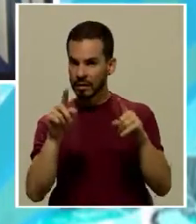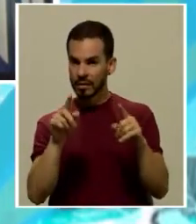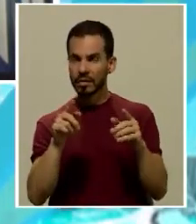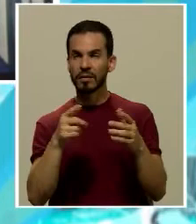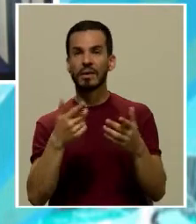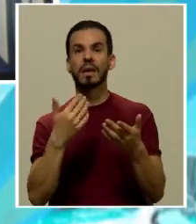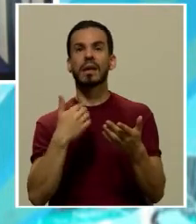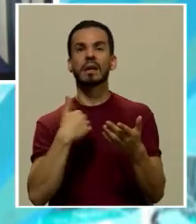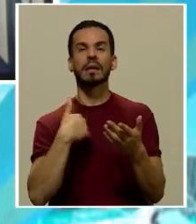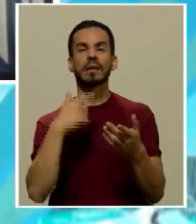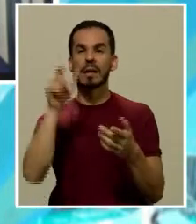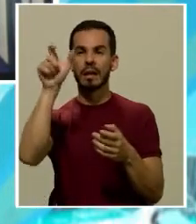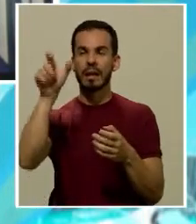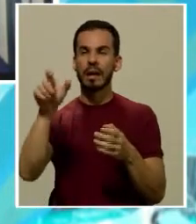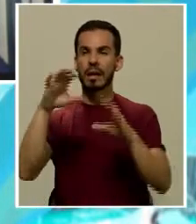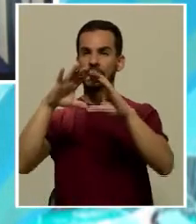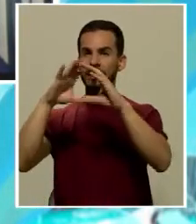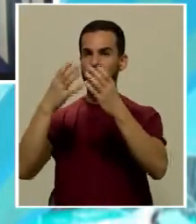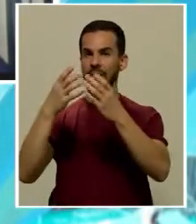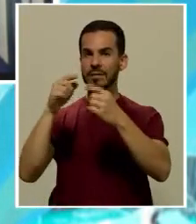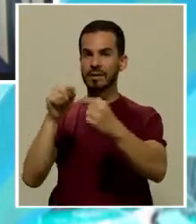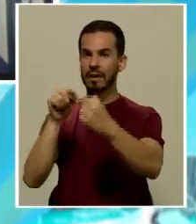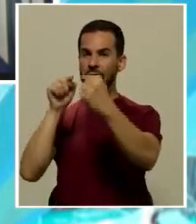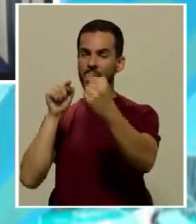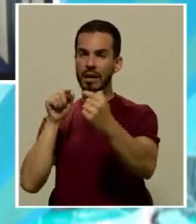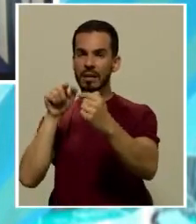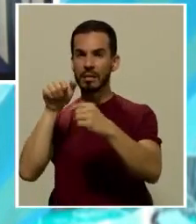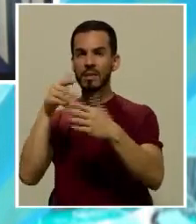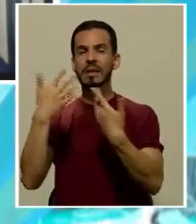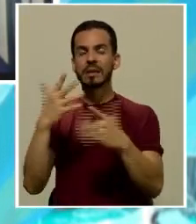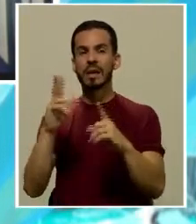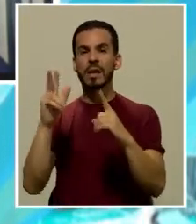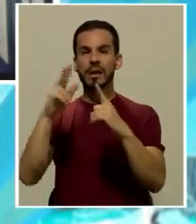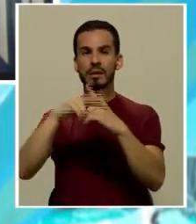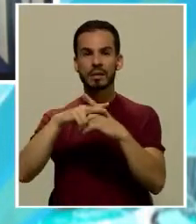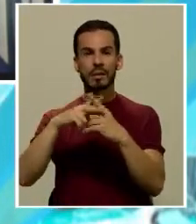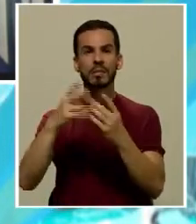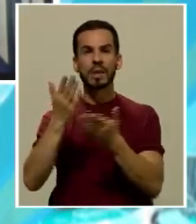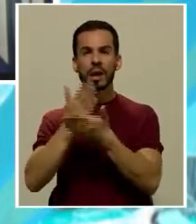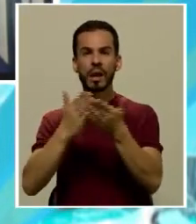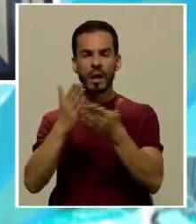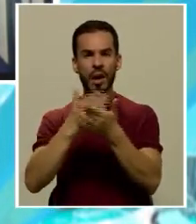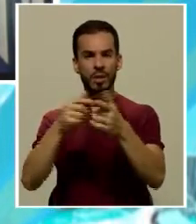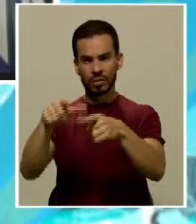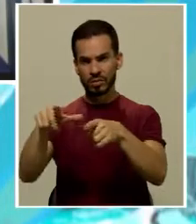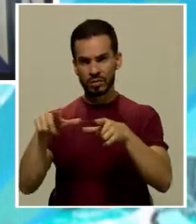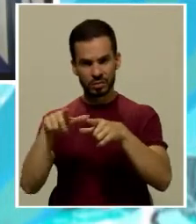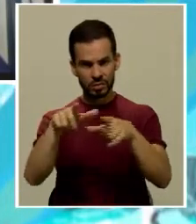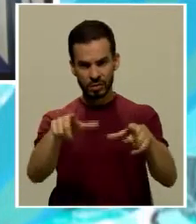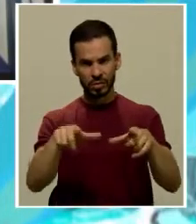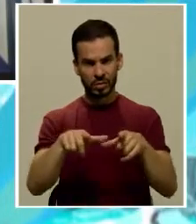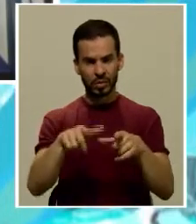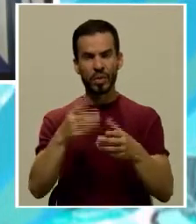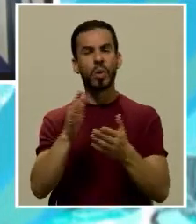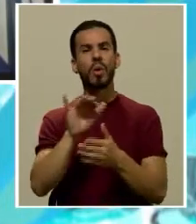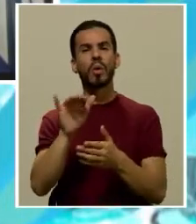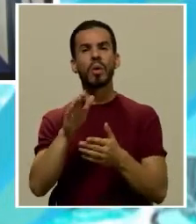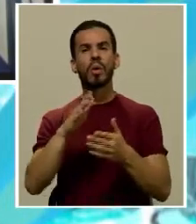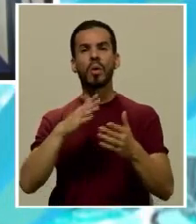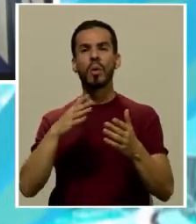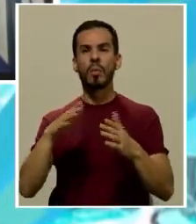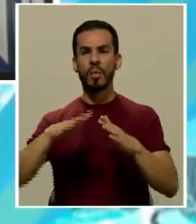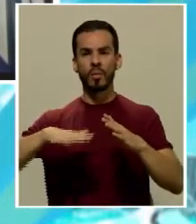se cataloga como enemigos, ya se aplica en algunos lugares como en la base